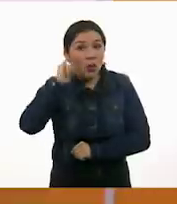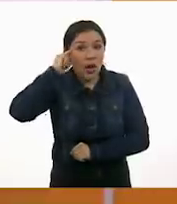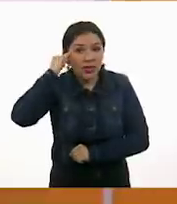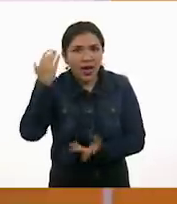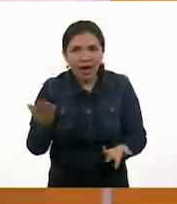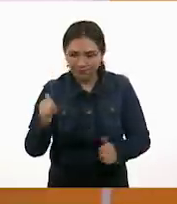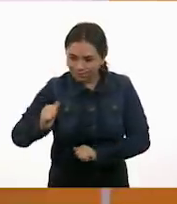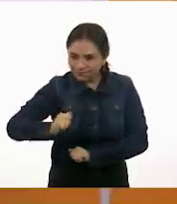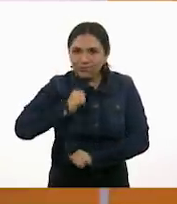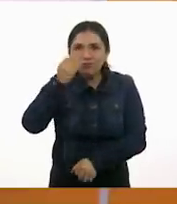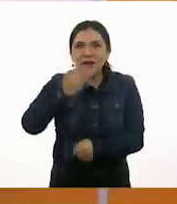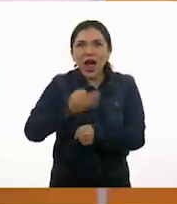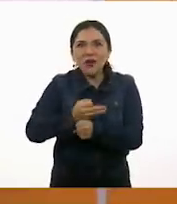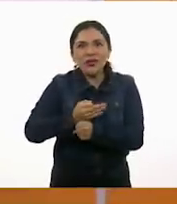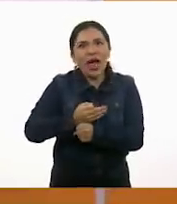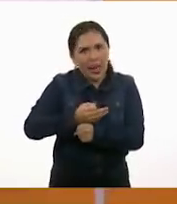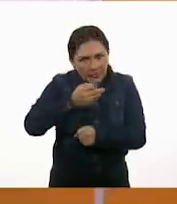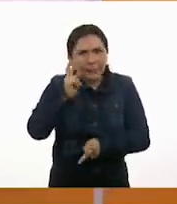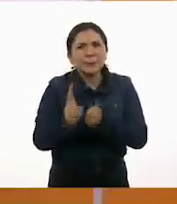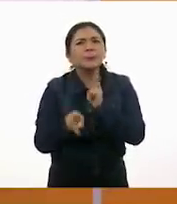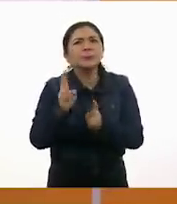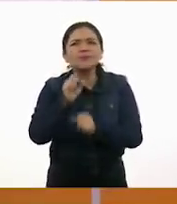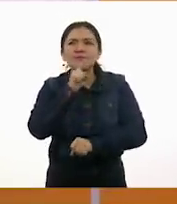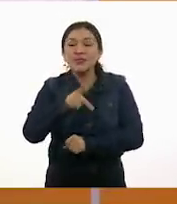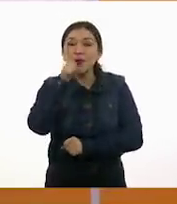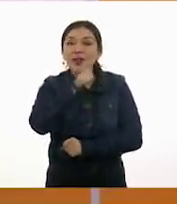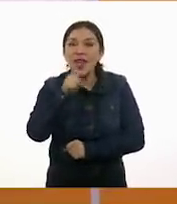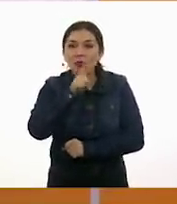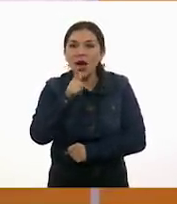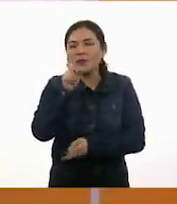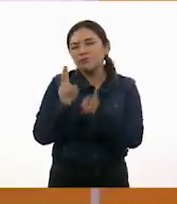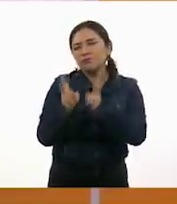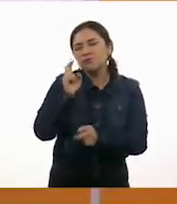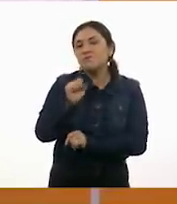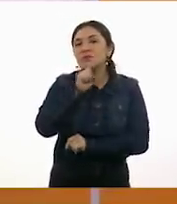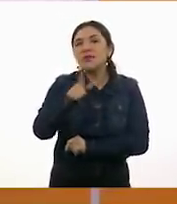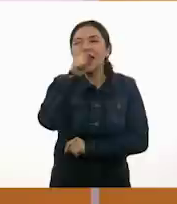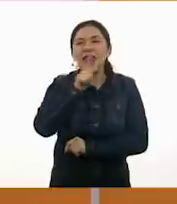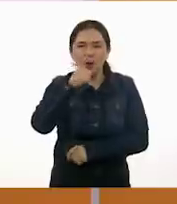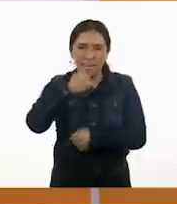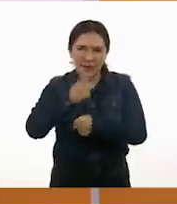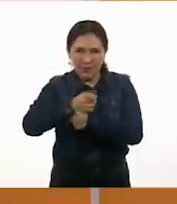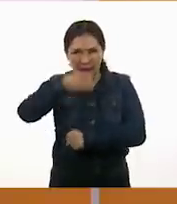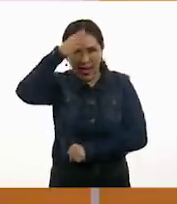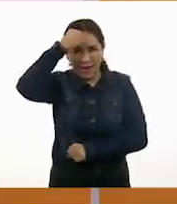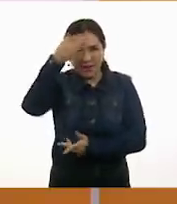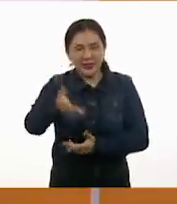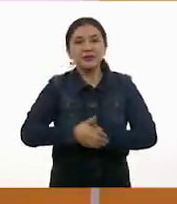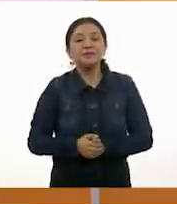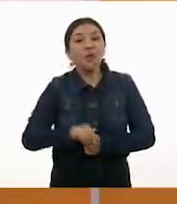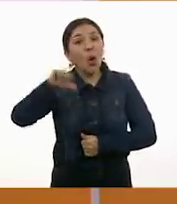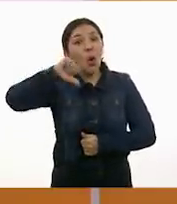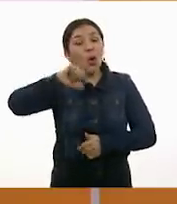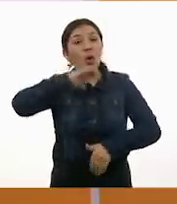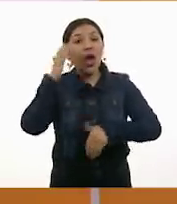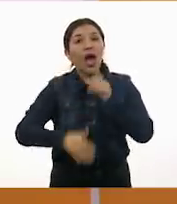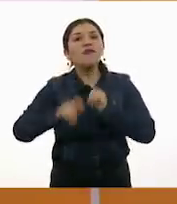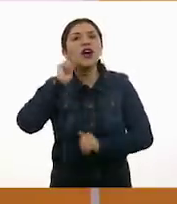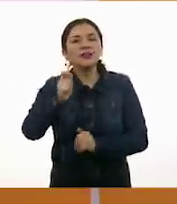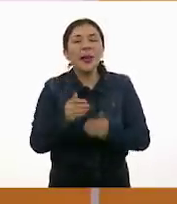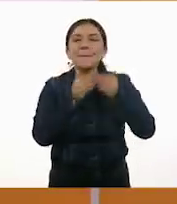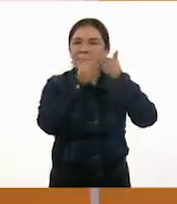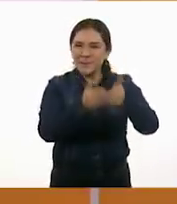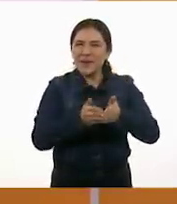indígena, aprovecha también este momento para practicarla y plática con tu familia en tu lengua materna. Hemos terminado con